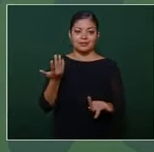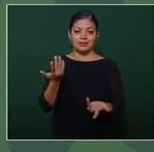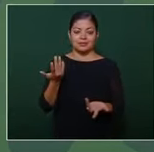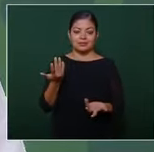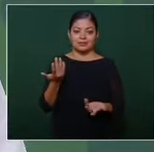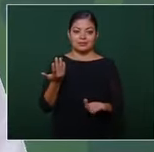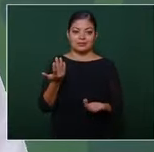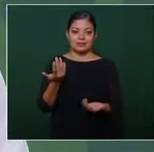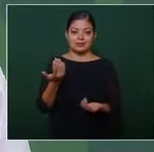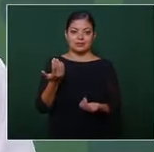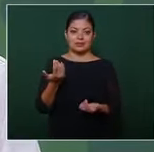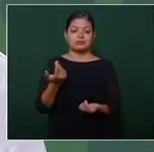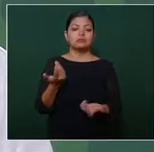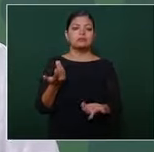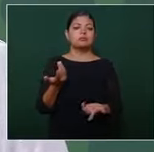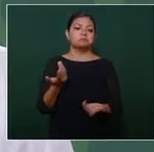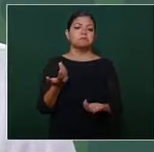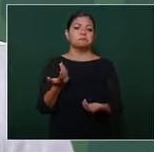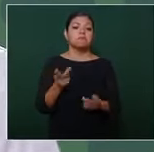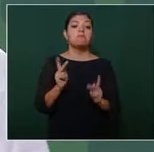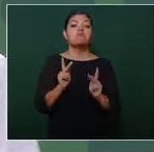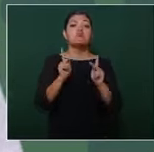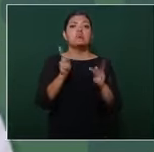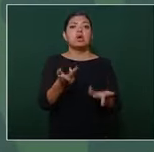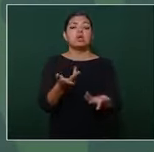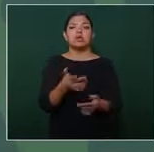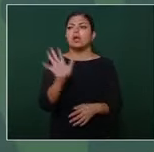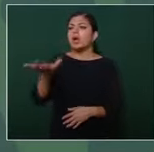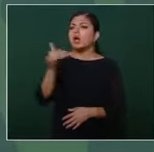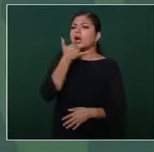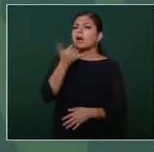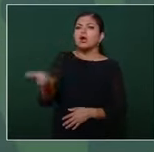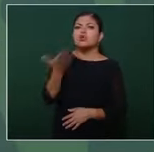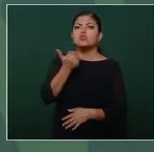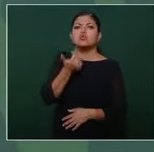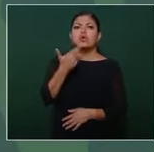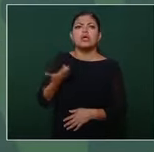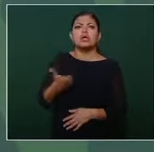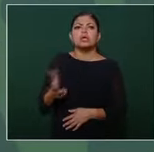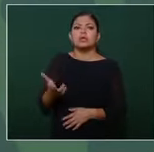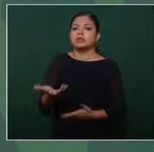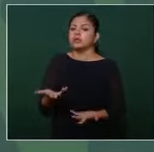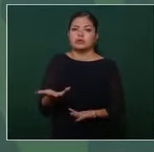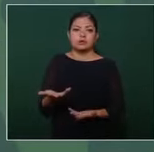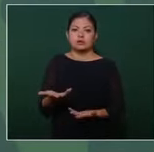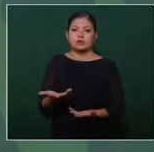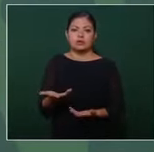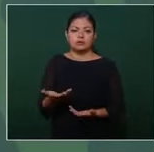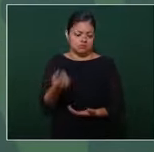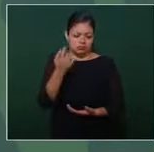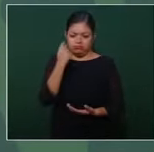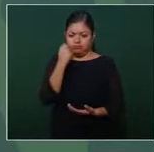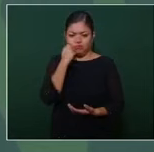les vamos a hacer el puente oiga pero si aquí no hay río hacemos el río